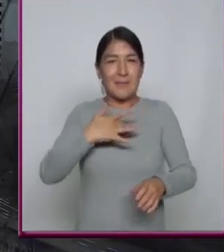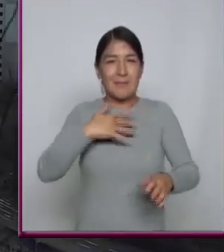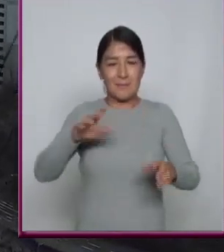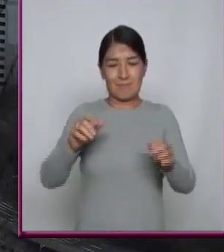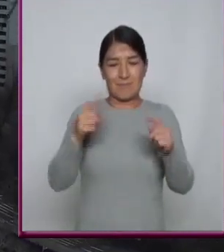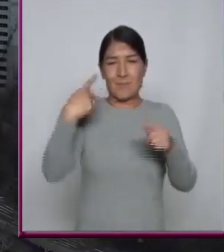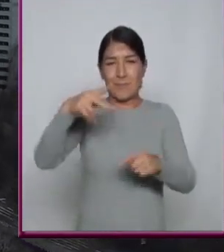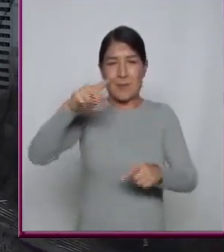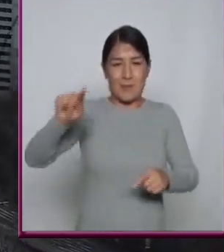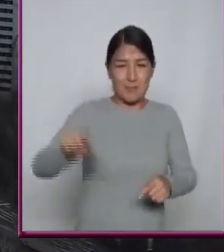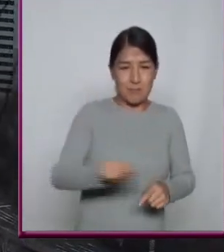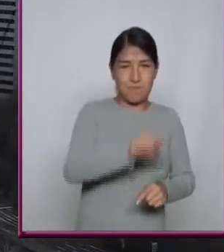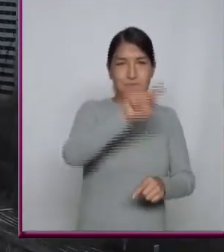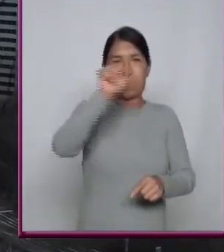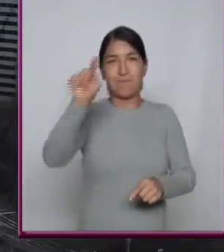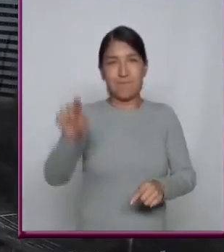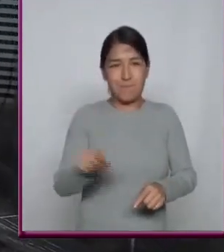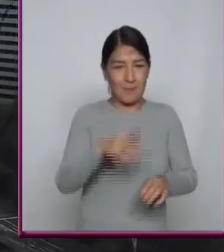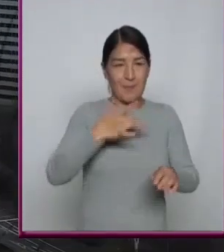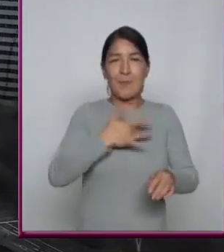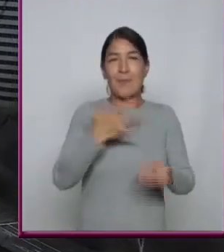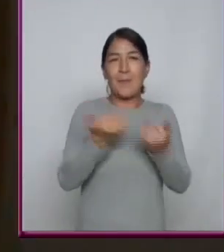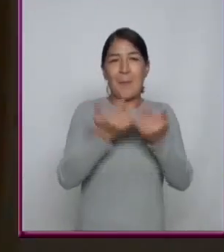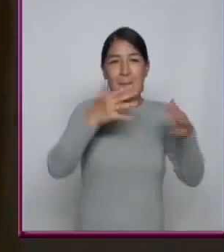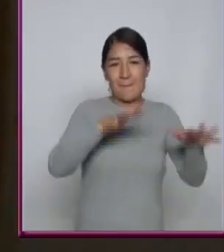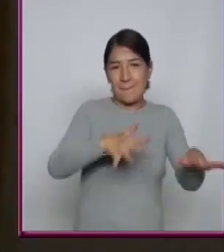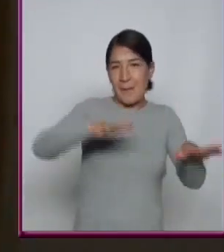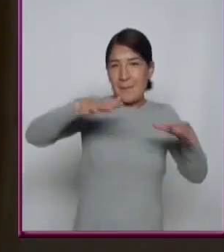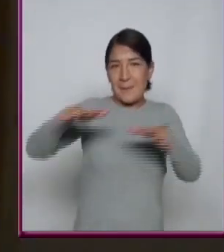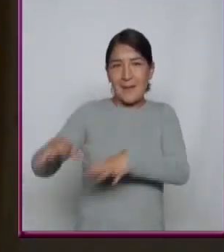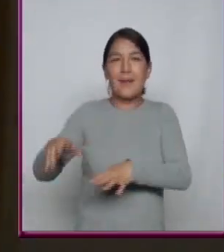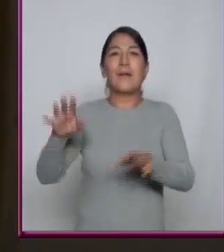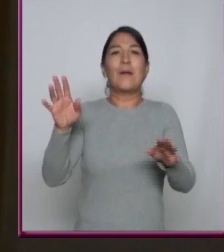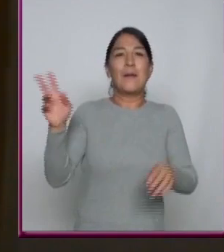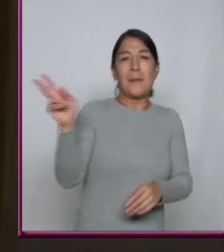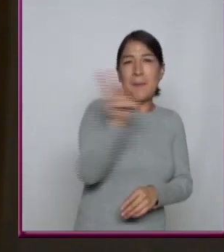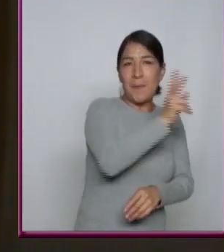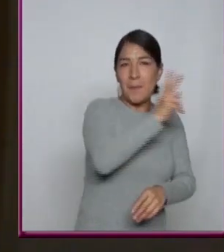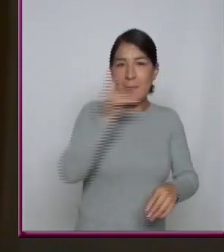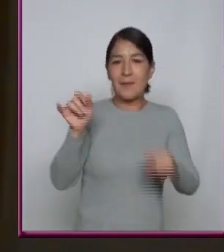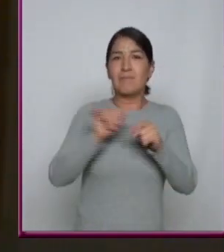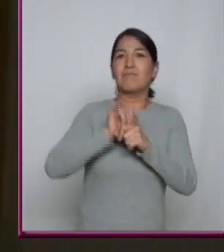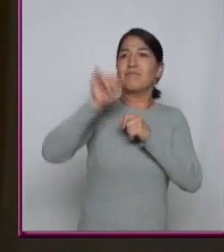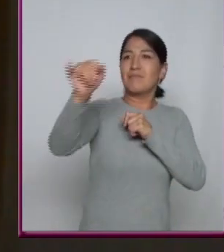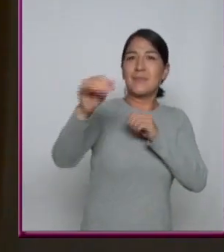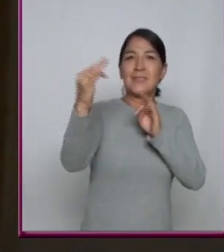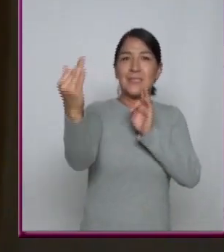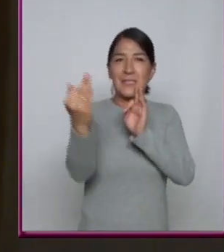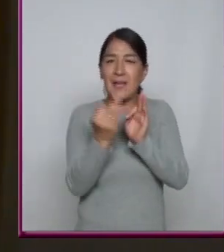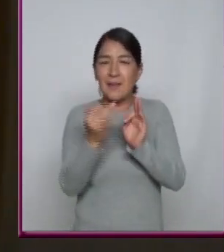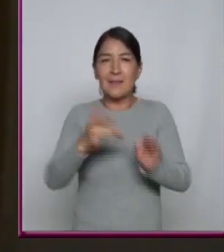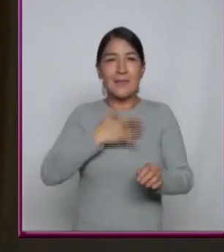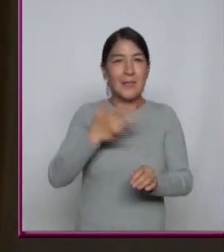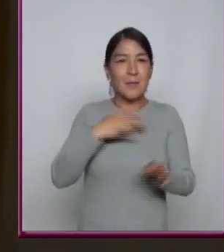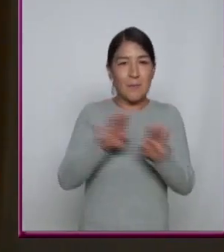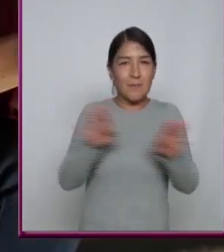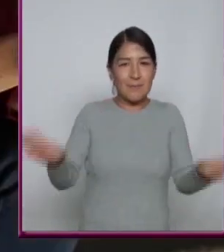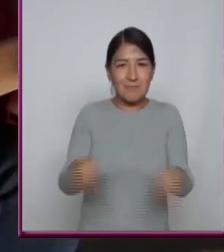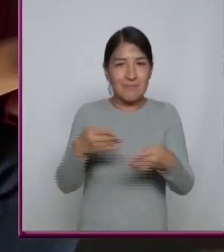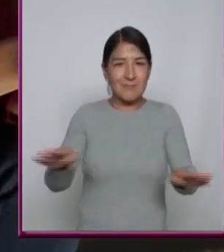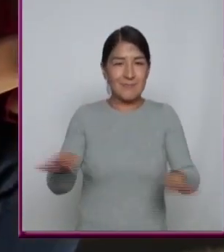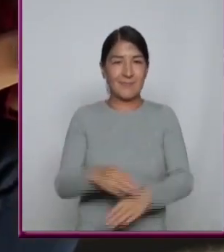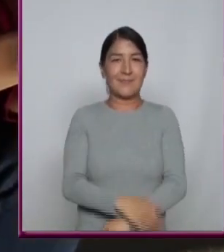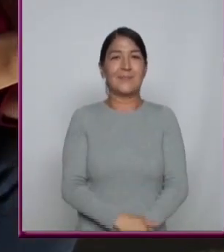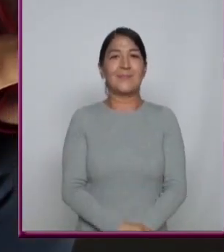las moléculas que flotan en este ambiente Por eso, el viento y la distancia pueden llevarse el sonido de una bocina lejana